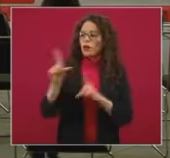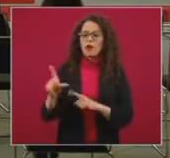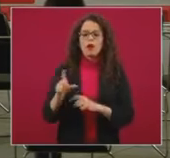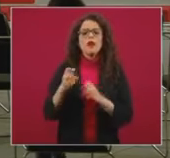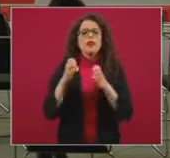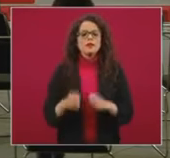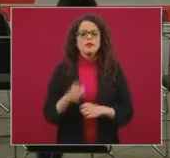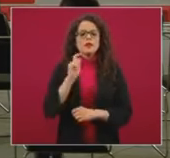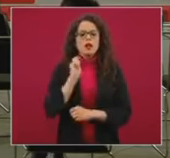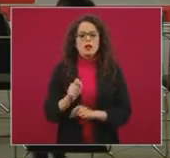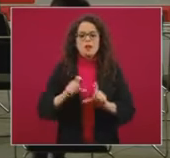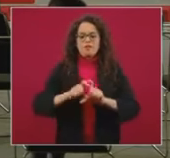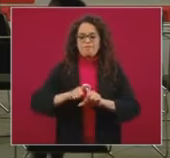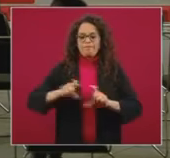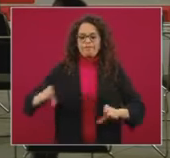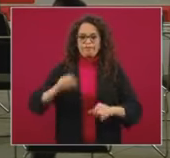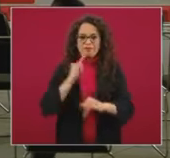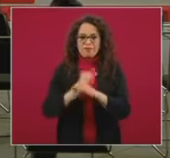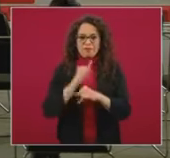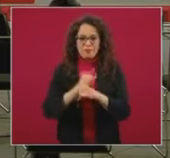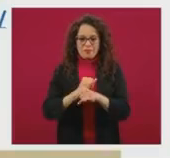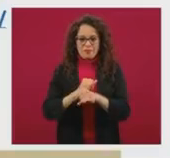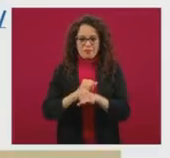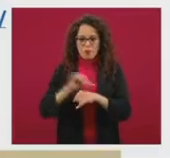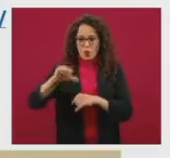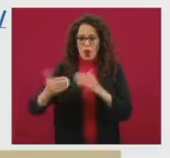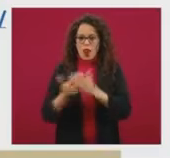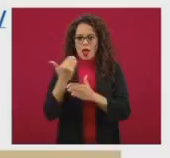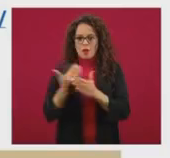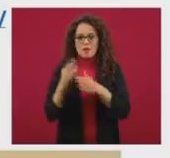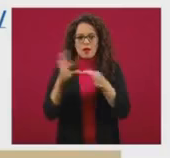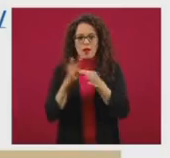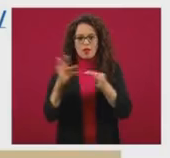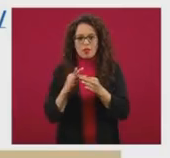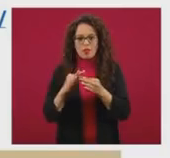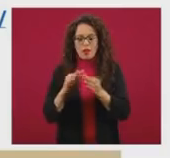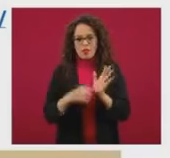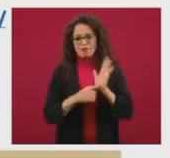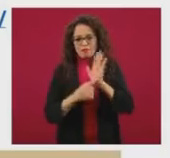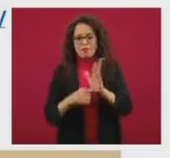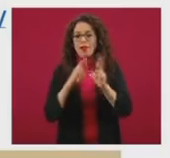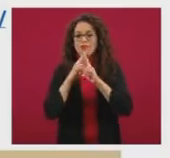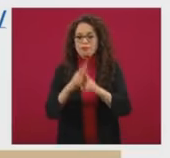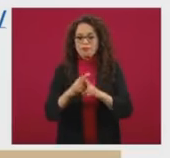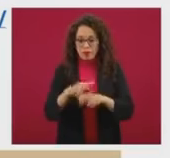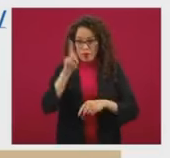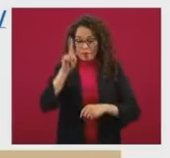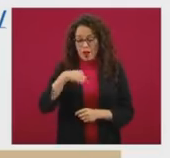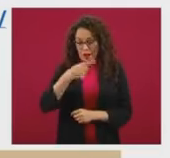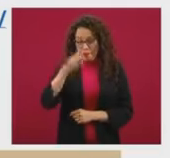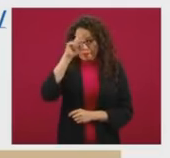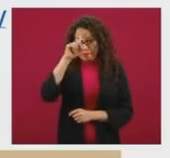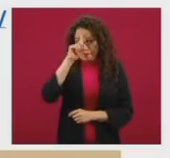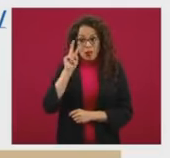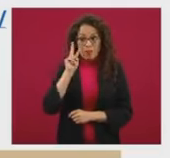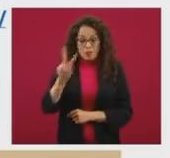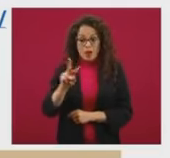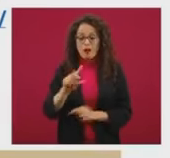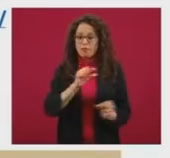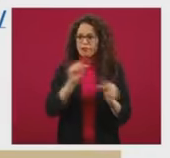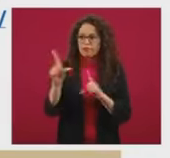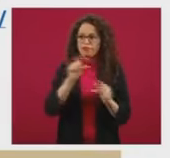el foro en el que se comentó esta mañana, se presentaron los resultados. Se los recomiendo ampliamente. Las presentaciones fueron muy